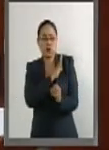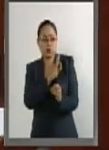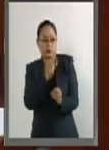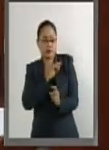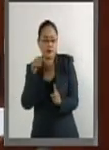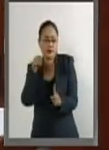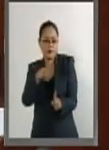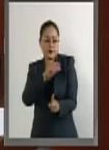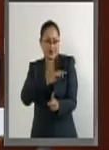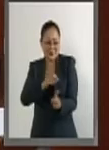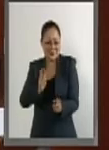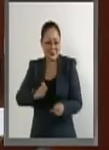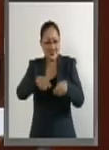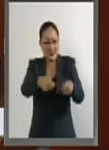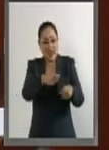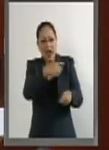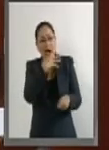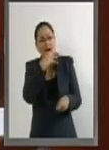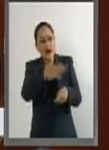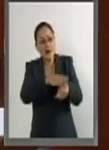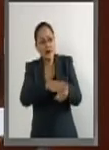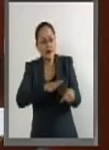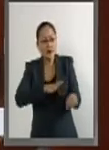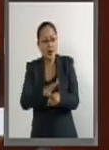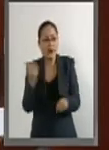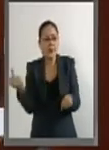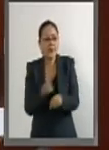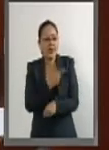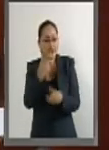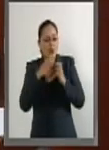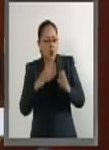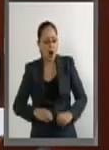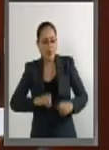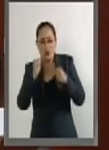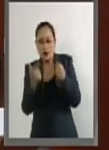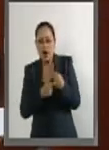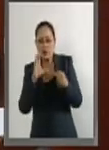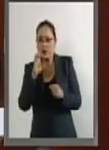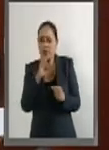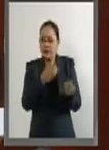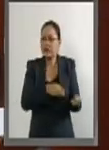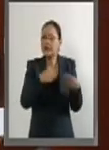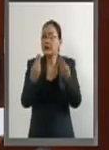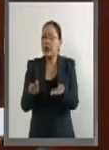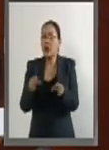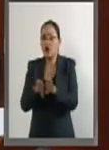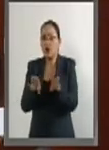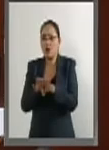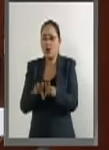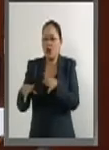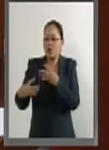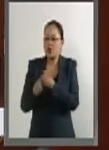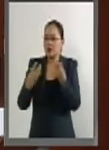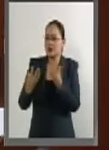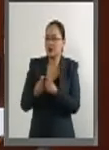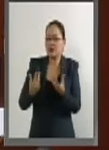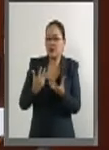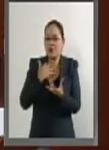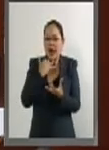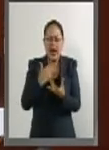hacer del conocimiento a los progenitores del destino final del mismo que en muchas ocasiones se va junto a otros desechos